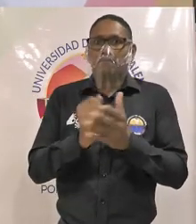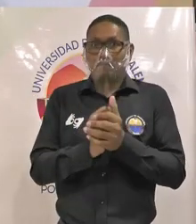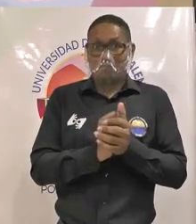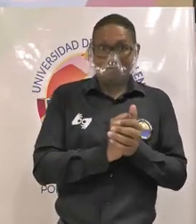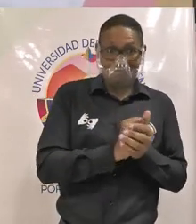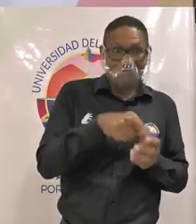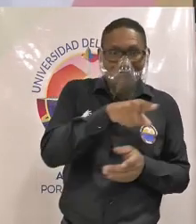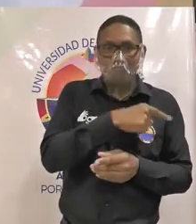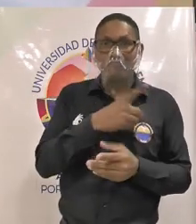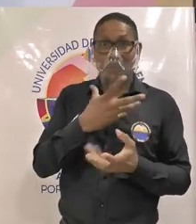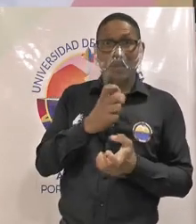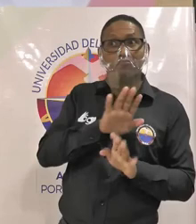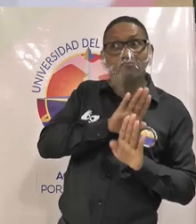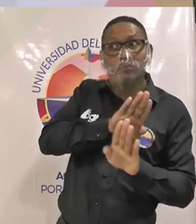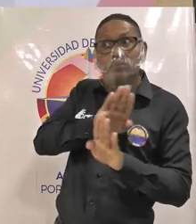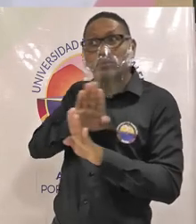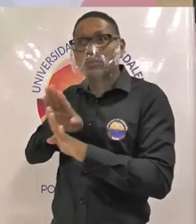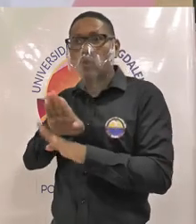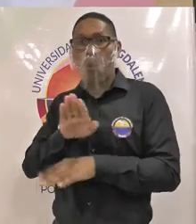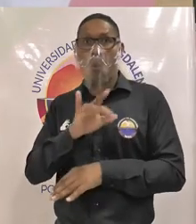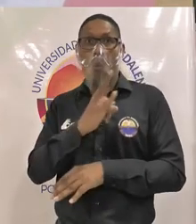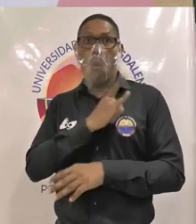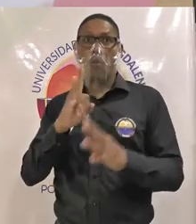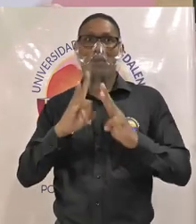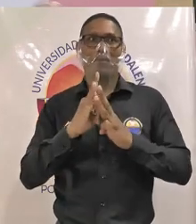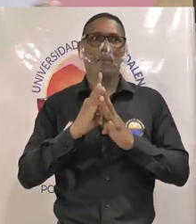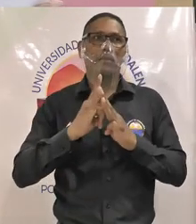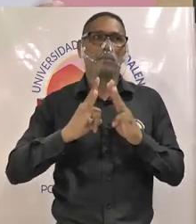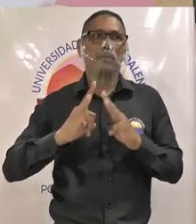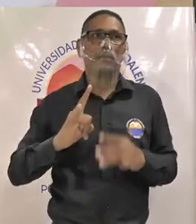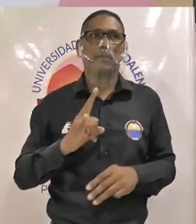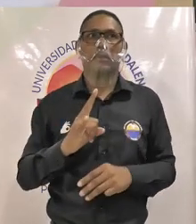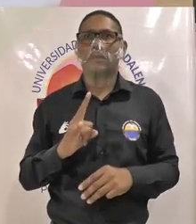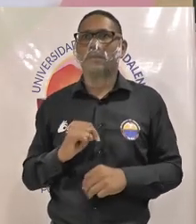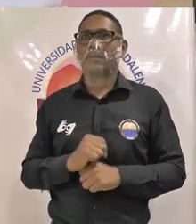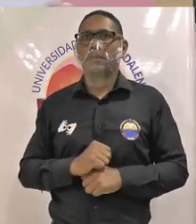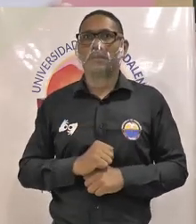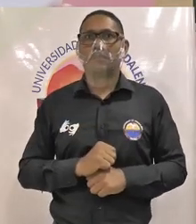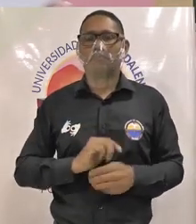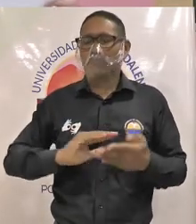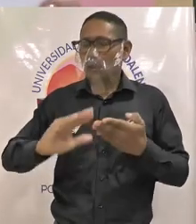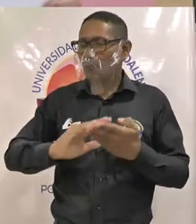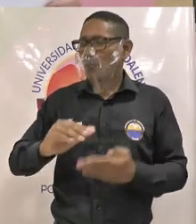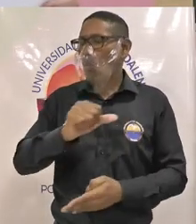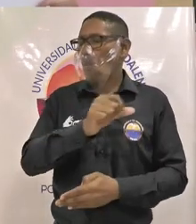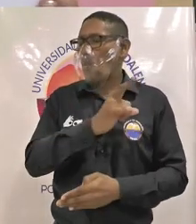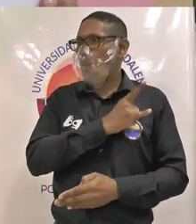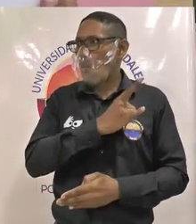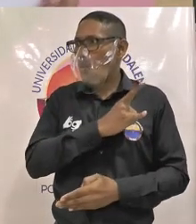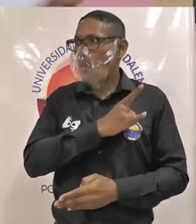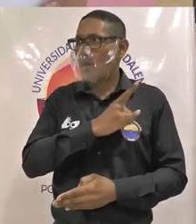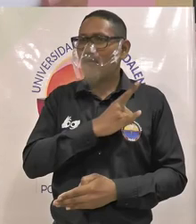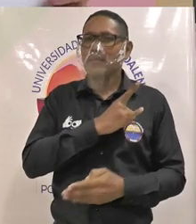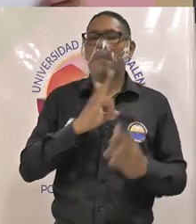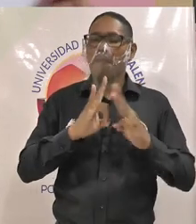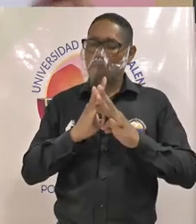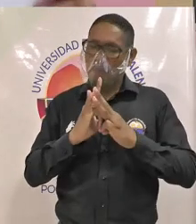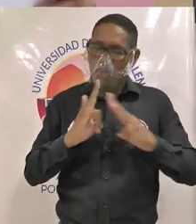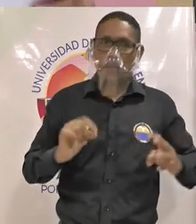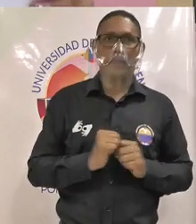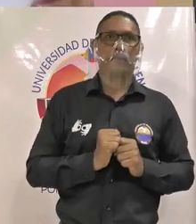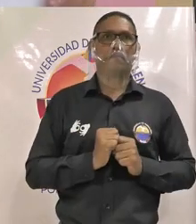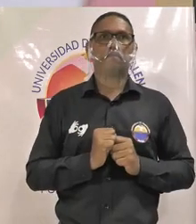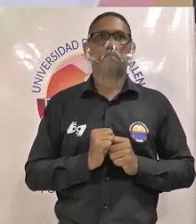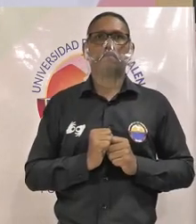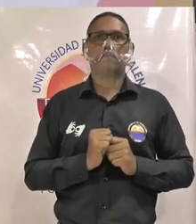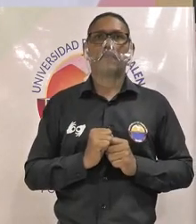académico de la universidad del atlántico tienen ustedes un desde la universidad del magdalena perdón tienen ustedes